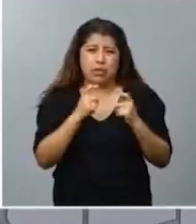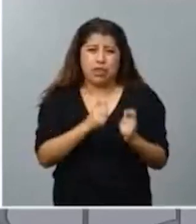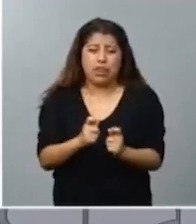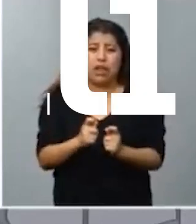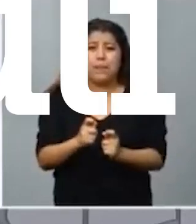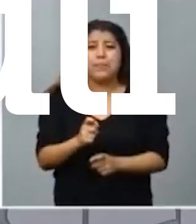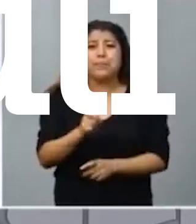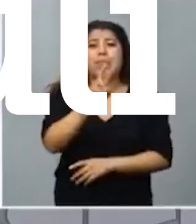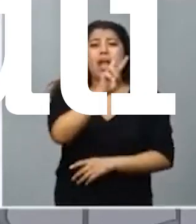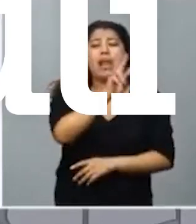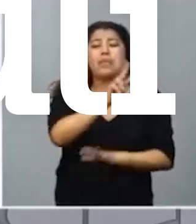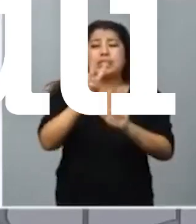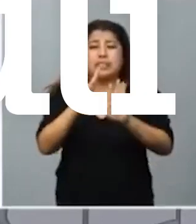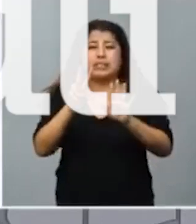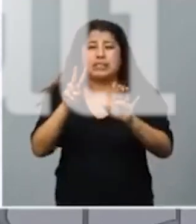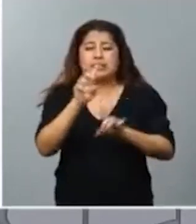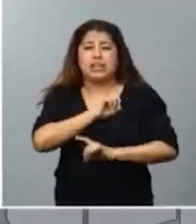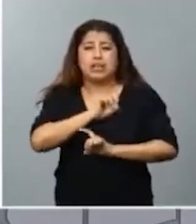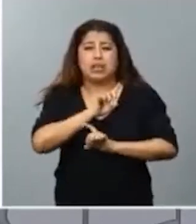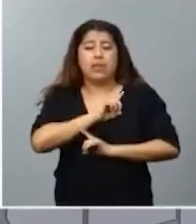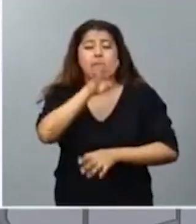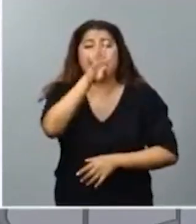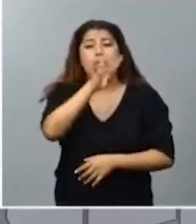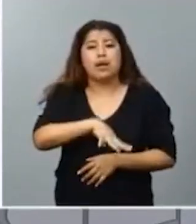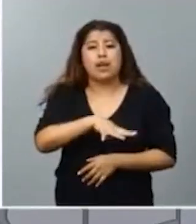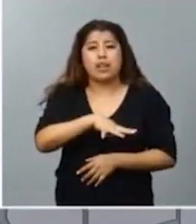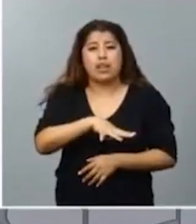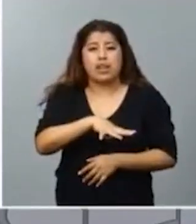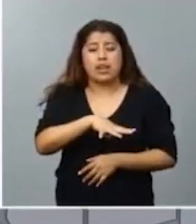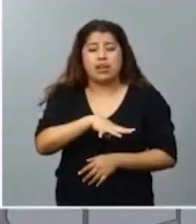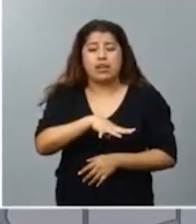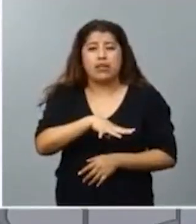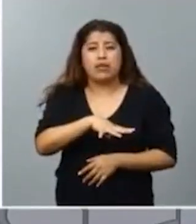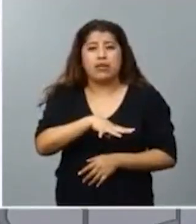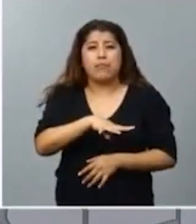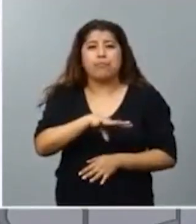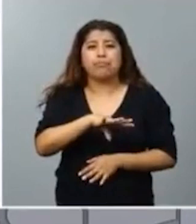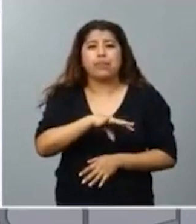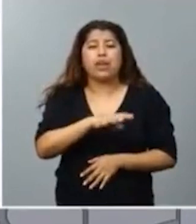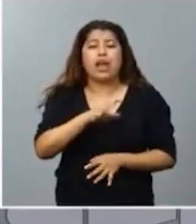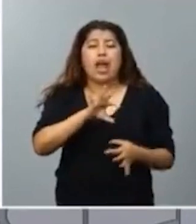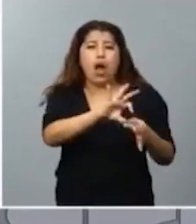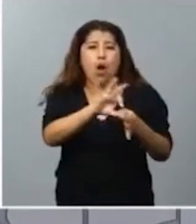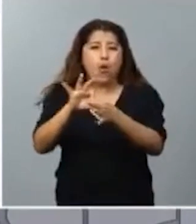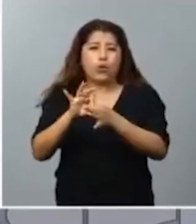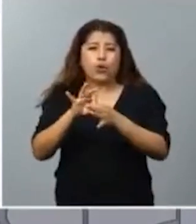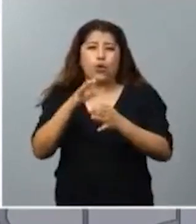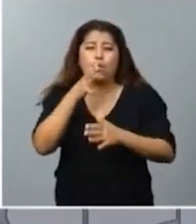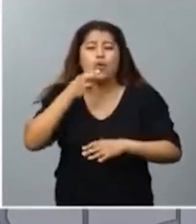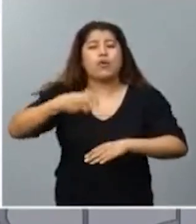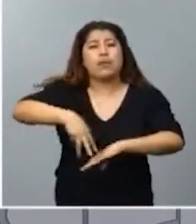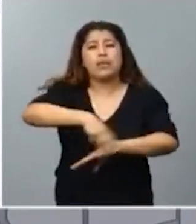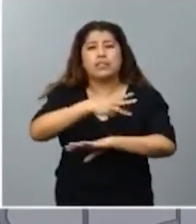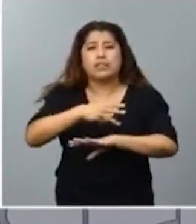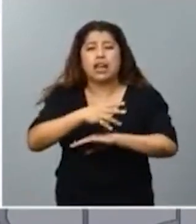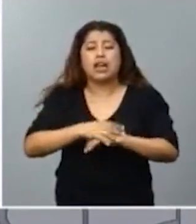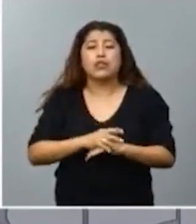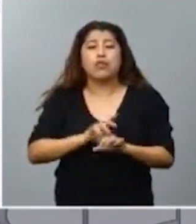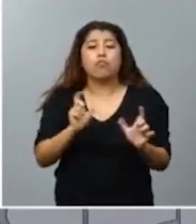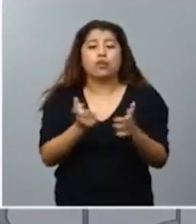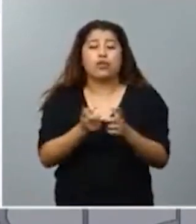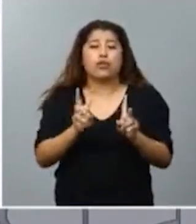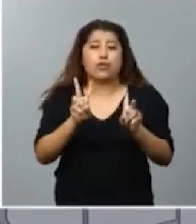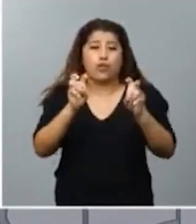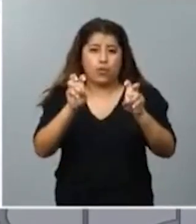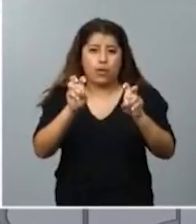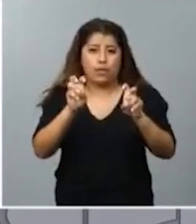El próximo 27 de noviembre se va a celebrar en Barcelona, en el marco de la Unión por el Mediterráneo, una nueva reunión